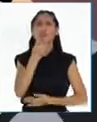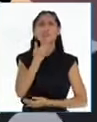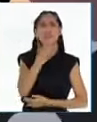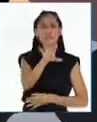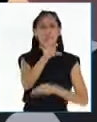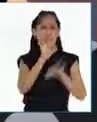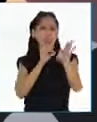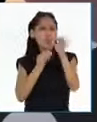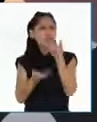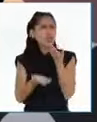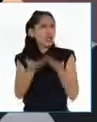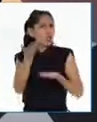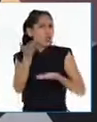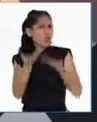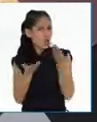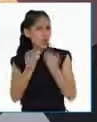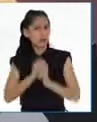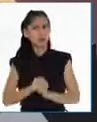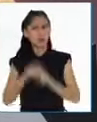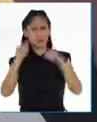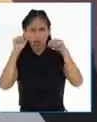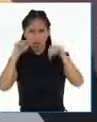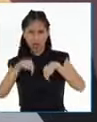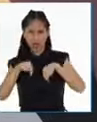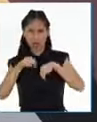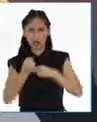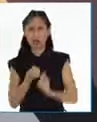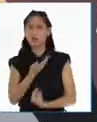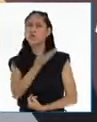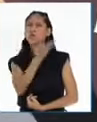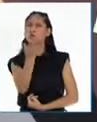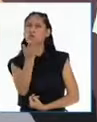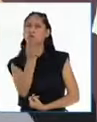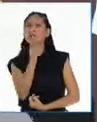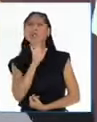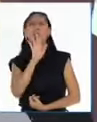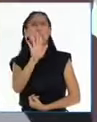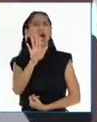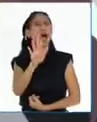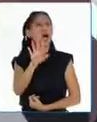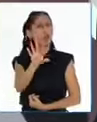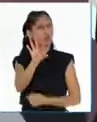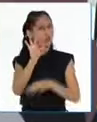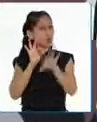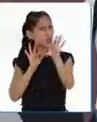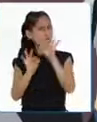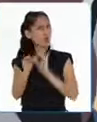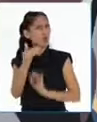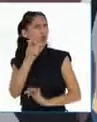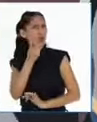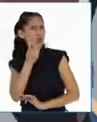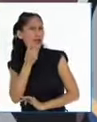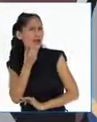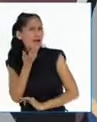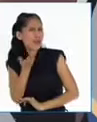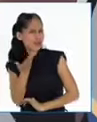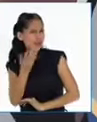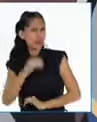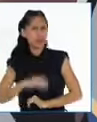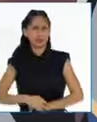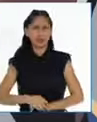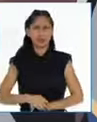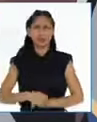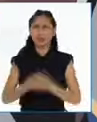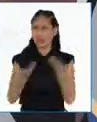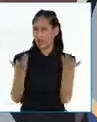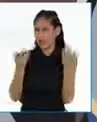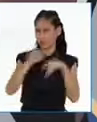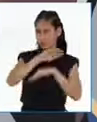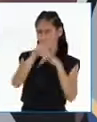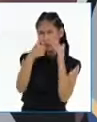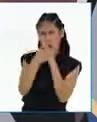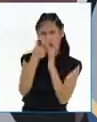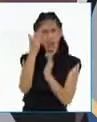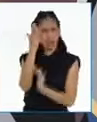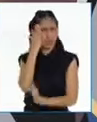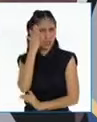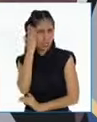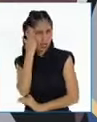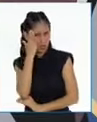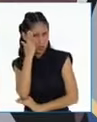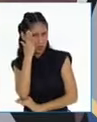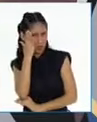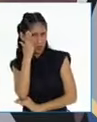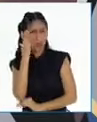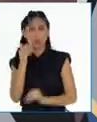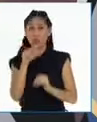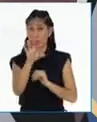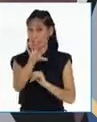Ahora cuéntenme, ¿cómo hacen ustedes para elegir a sus representantes de su aula o de la escuela? Todos sabemos que debemos elegir